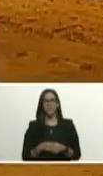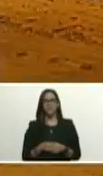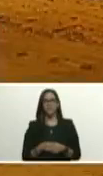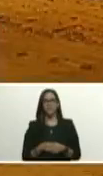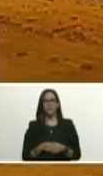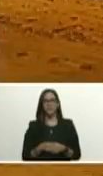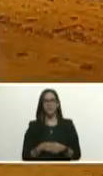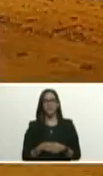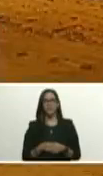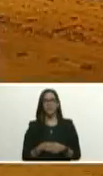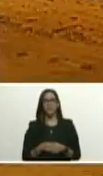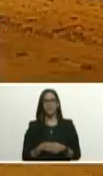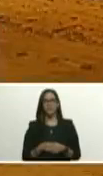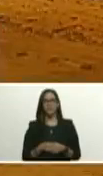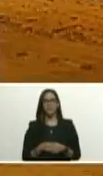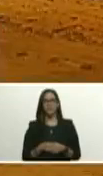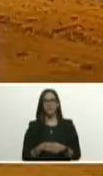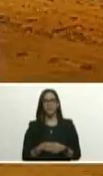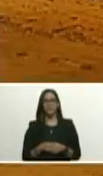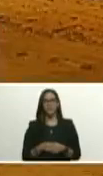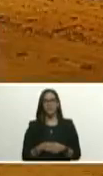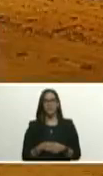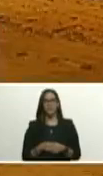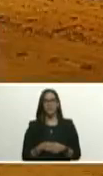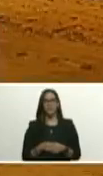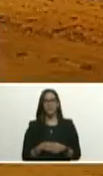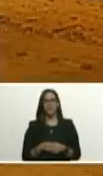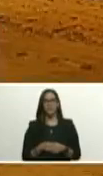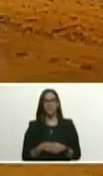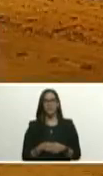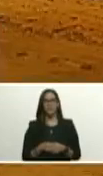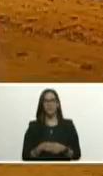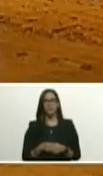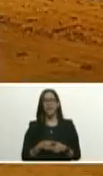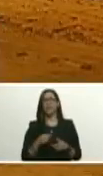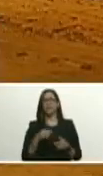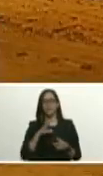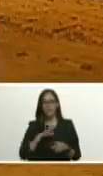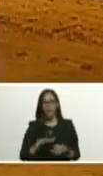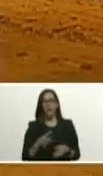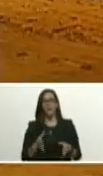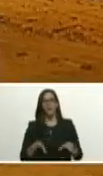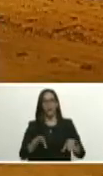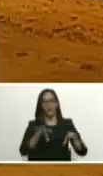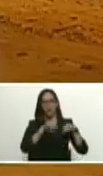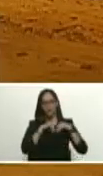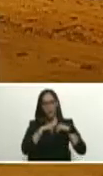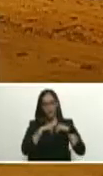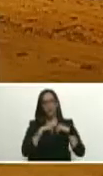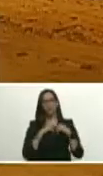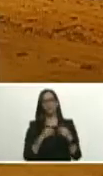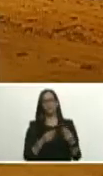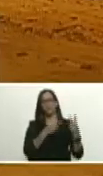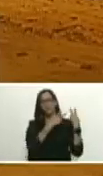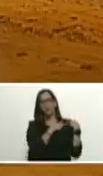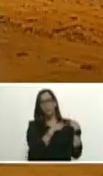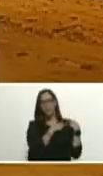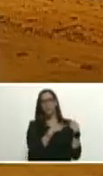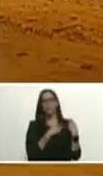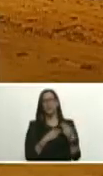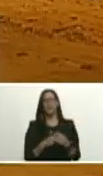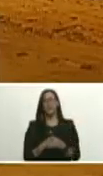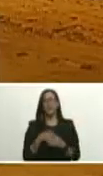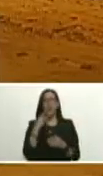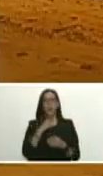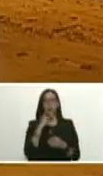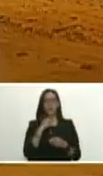y 8 años presidente y estábamos asumiendo por supuesto responsabilidad en el quehacer político